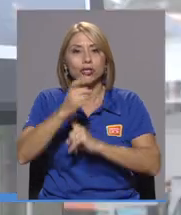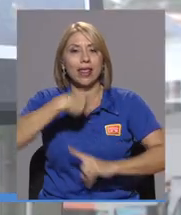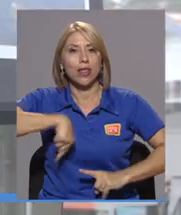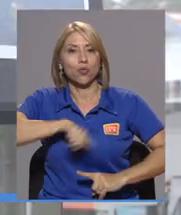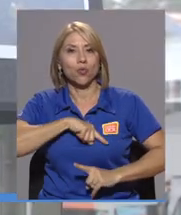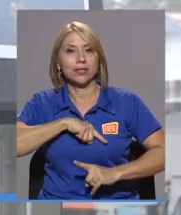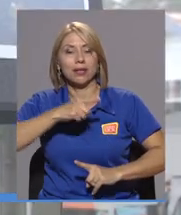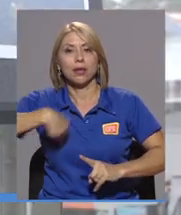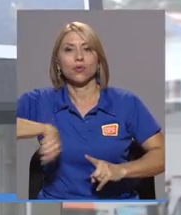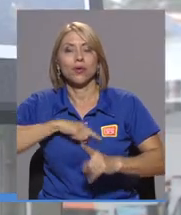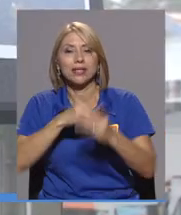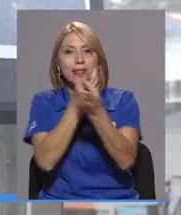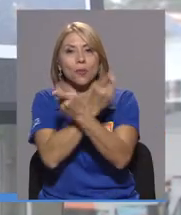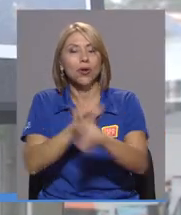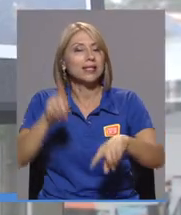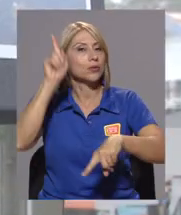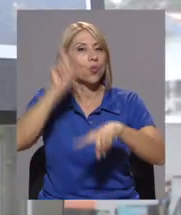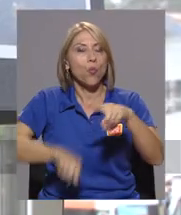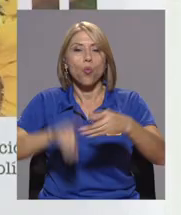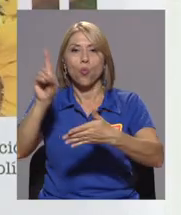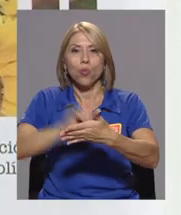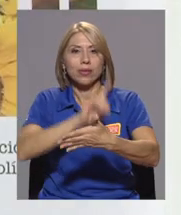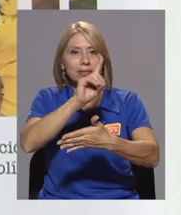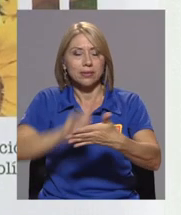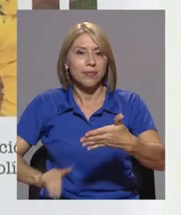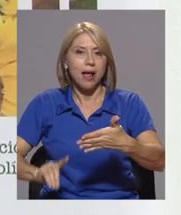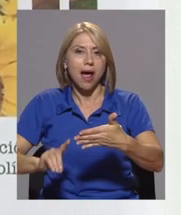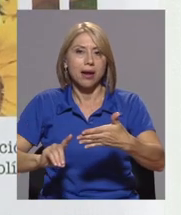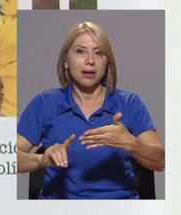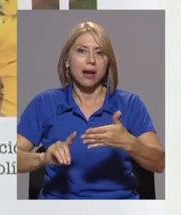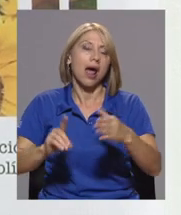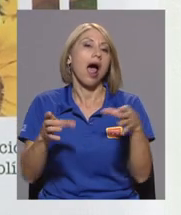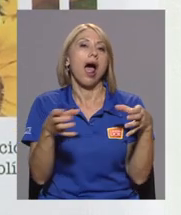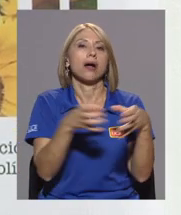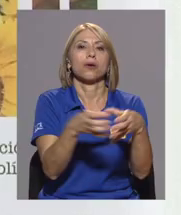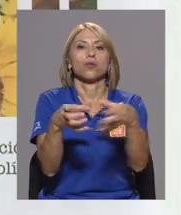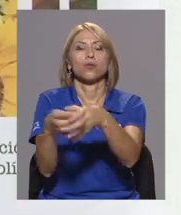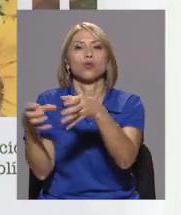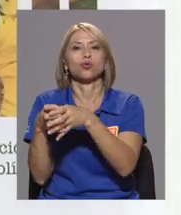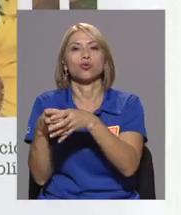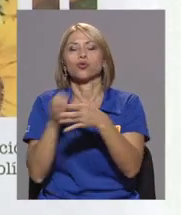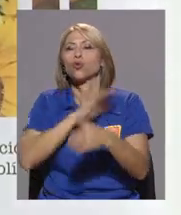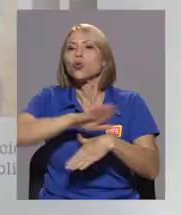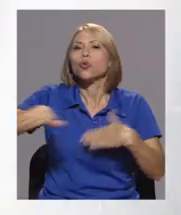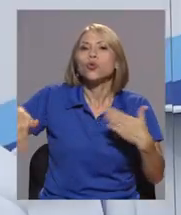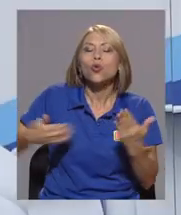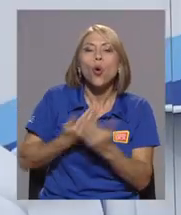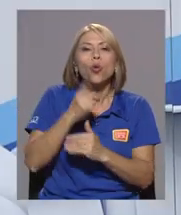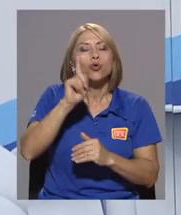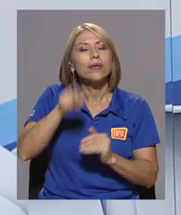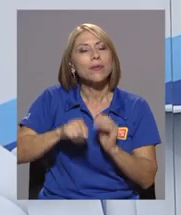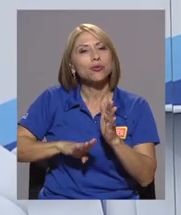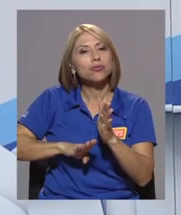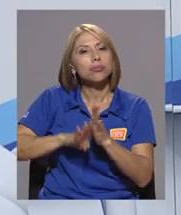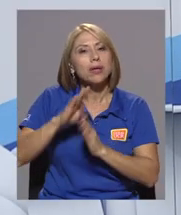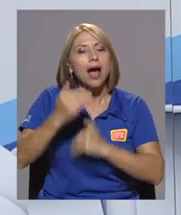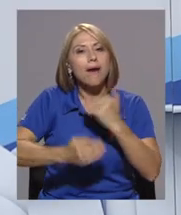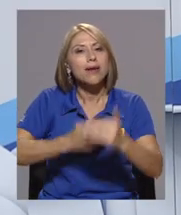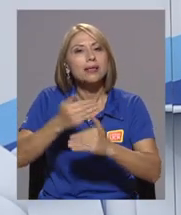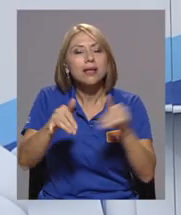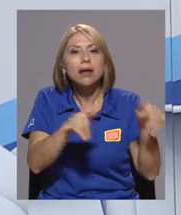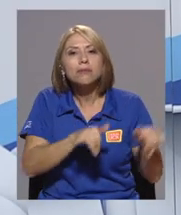que ser reconocidos y que la sociedad nuestra y nuestra democracia no puede discriminar a